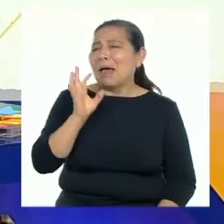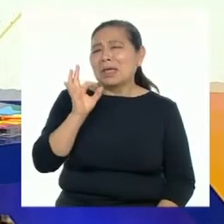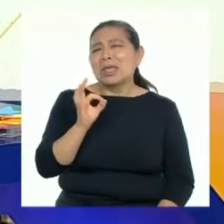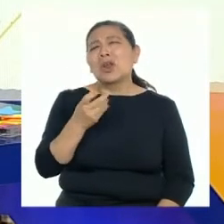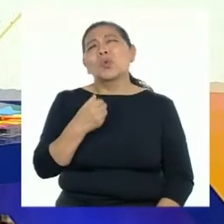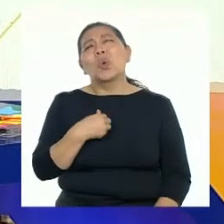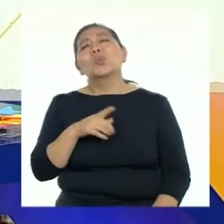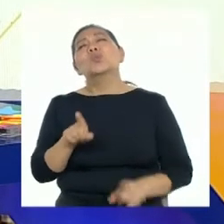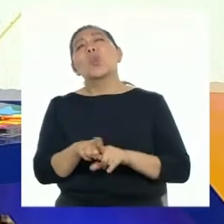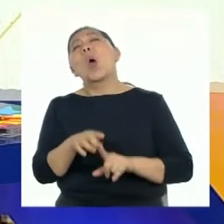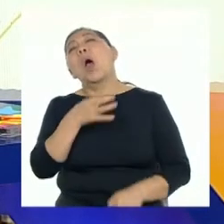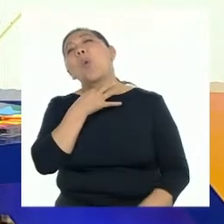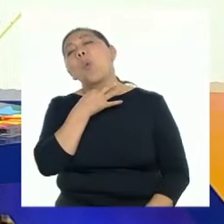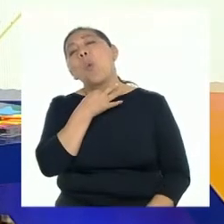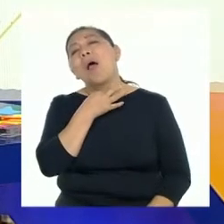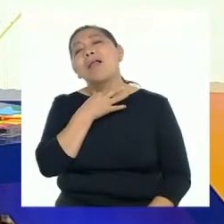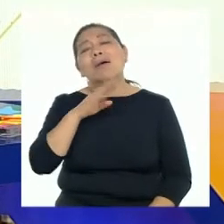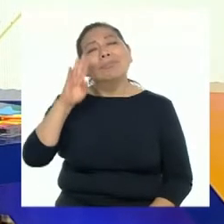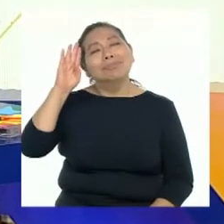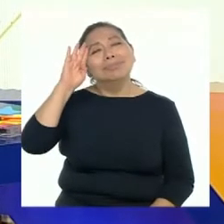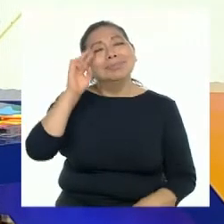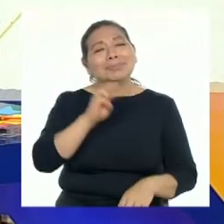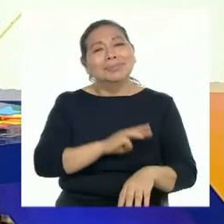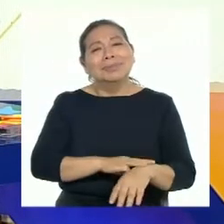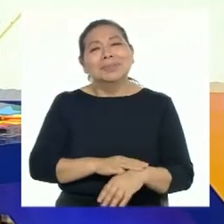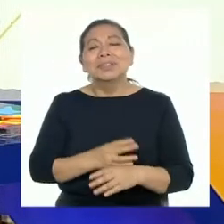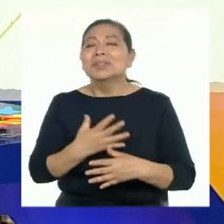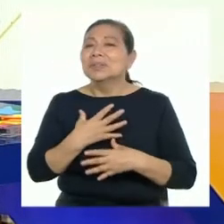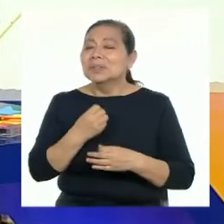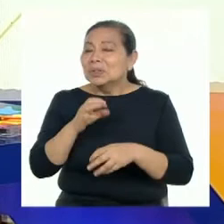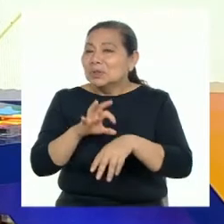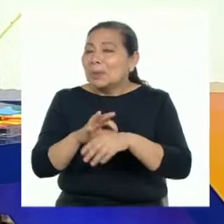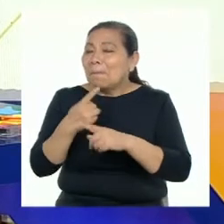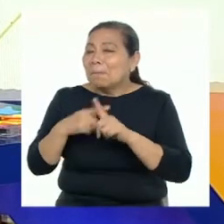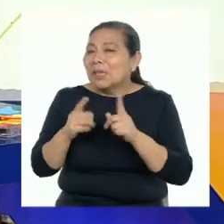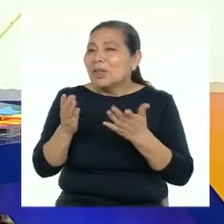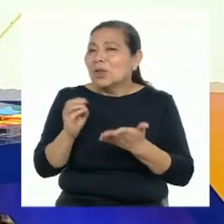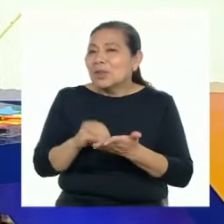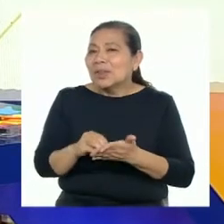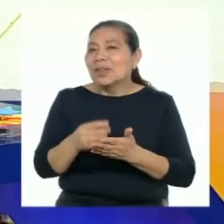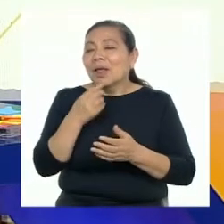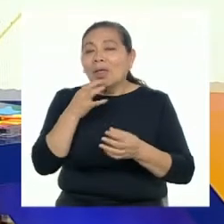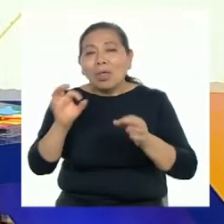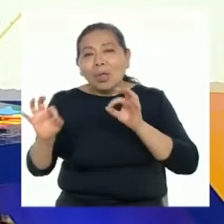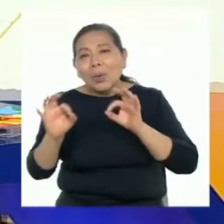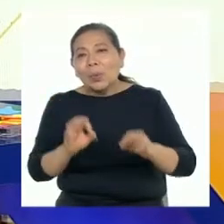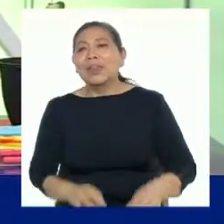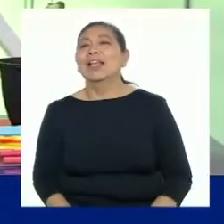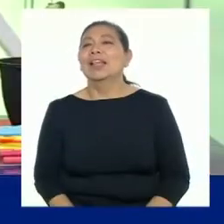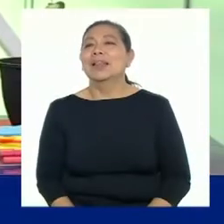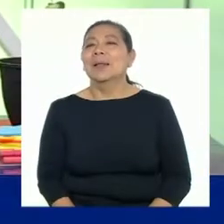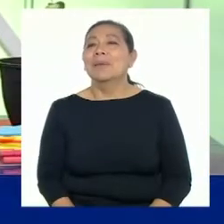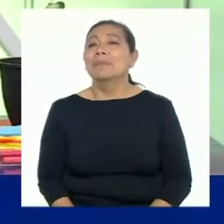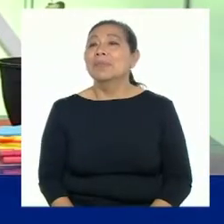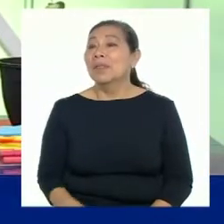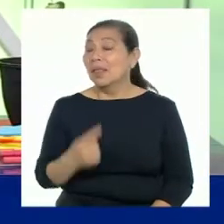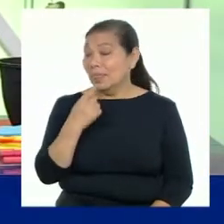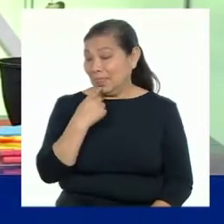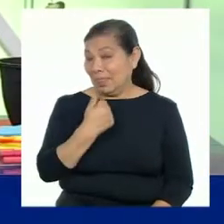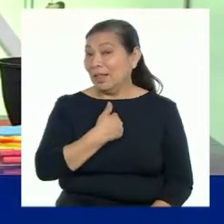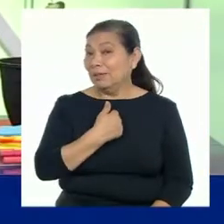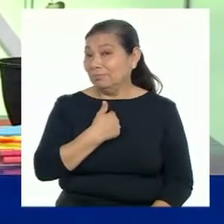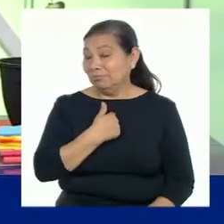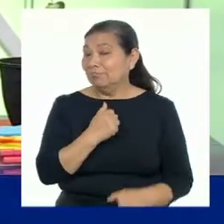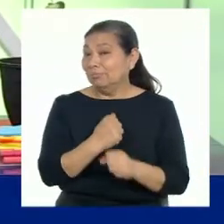quiere ser como su abuelo, un curandero muy respetado que se encarga de sanar a las personas a través de las plantas medicinales. Se ve a sí mismo